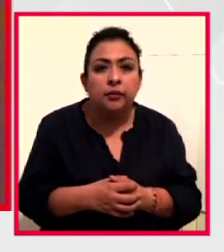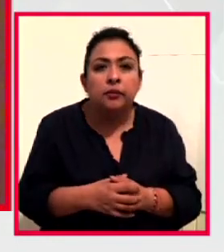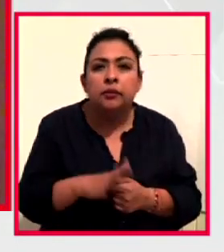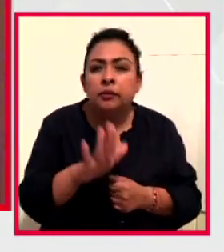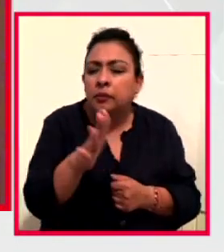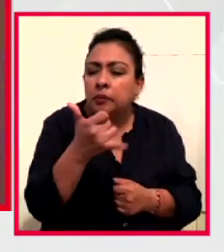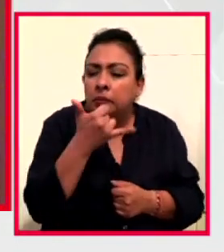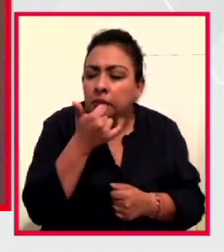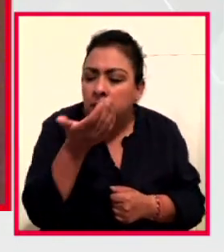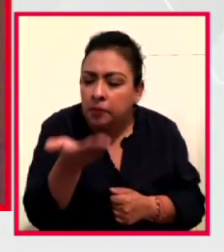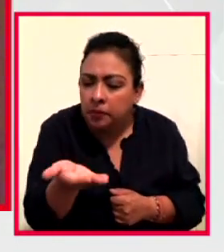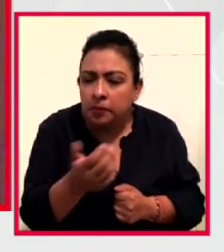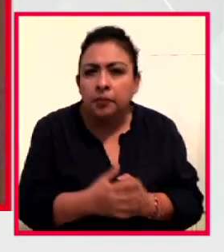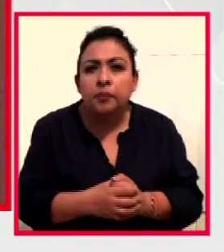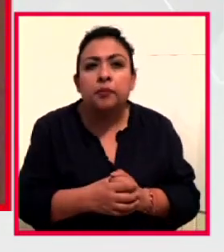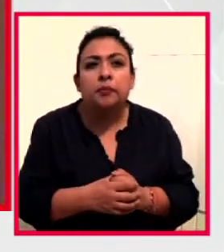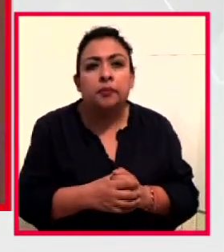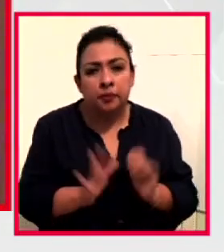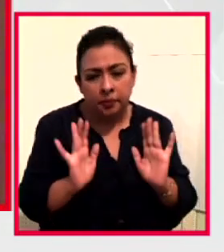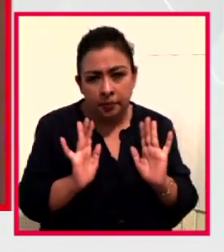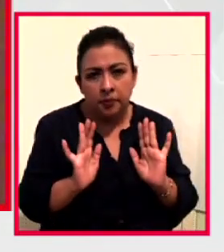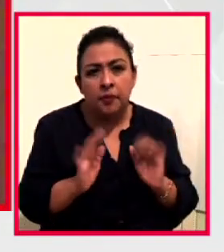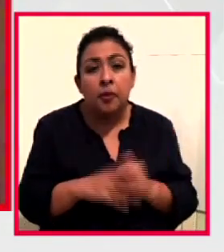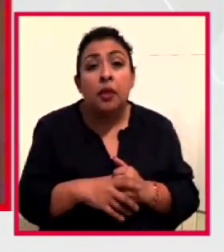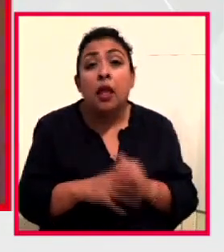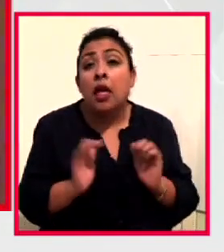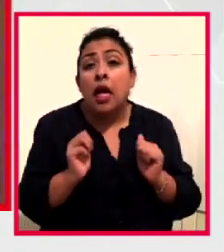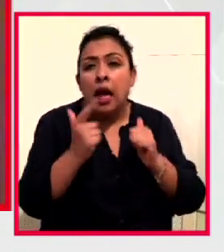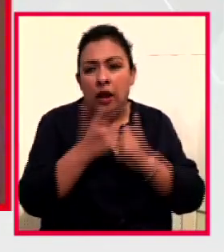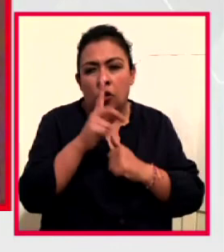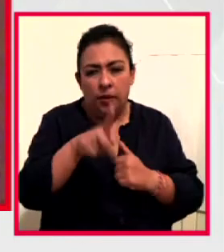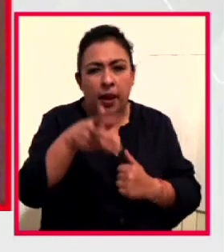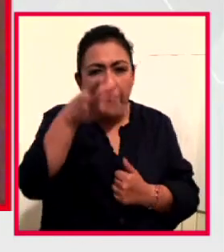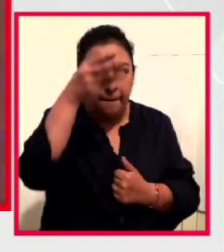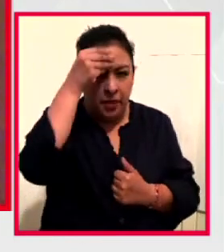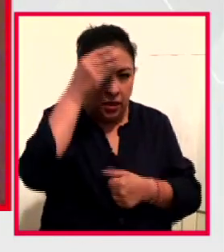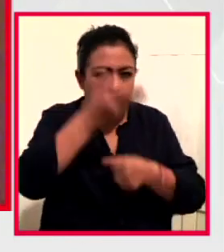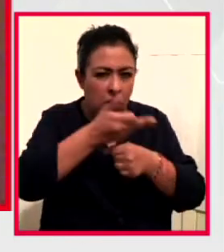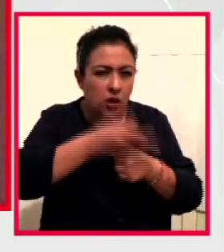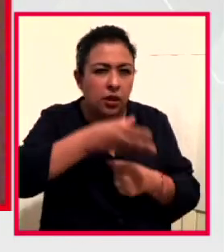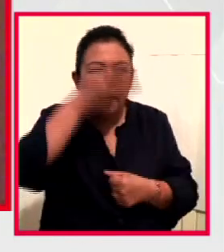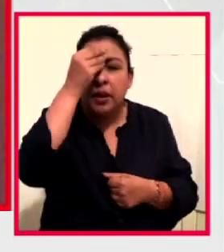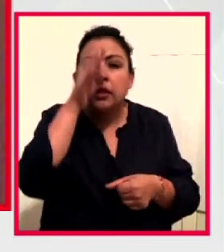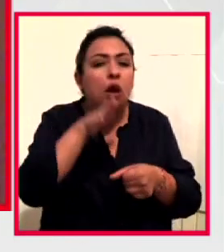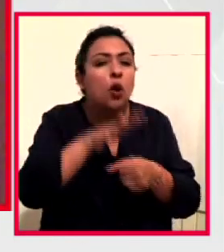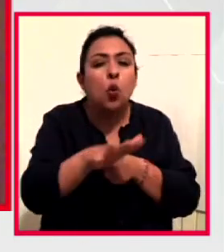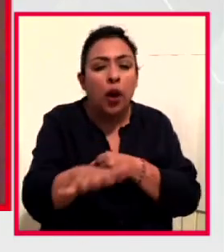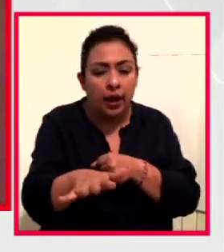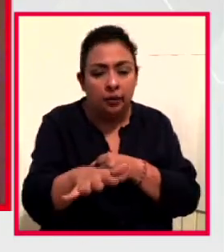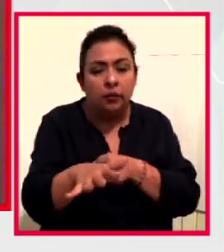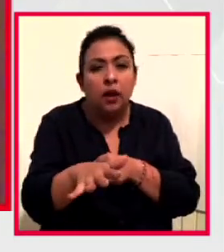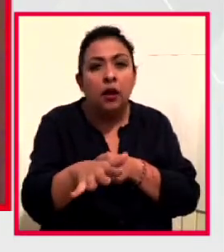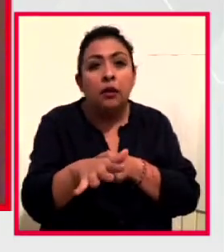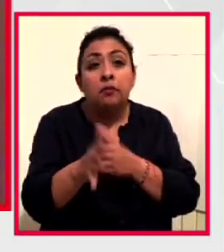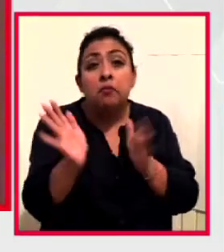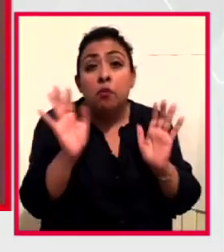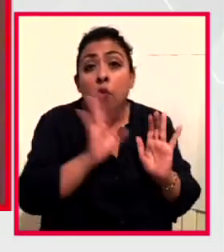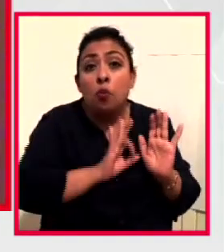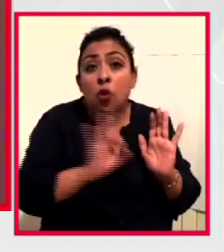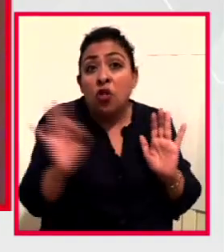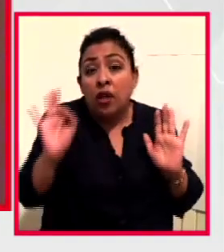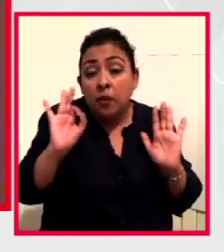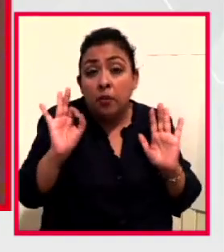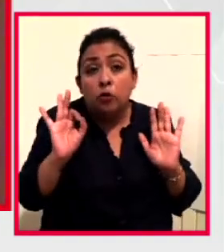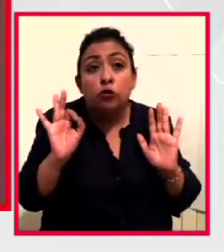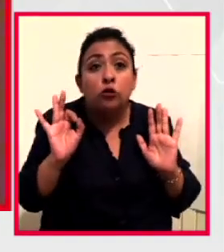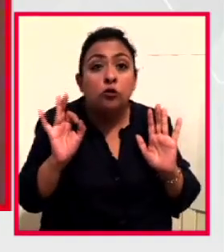adelante. De todas formas, si algo podemos aprender ahora es que podemos llegar a ser una de